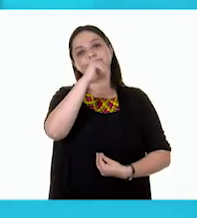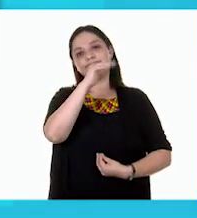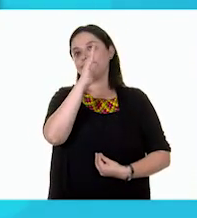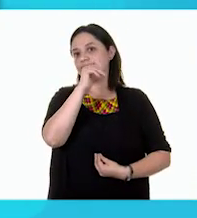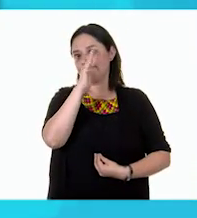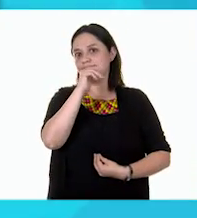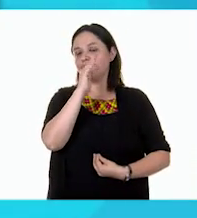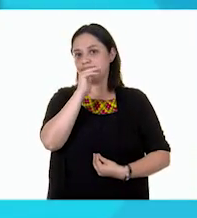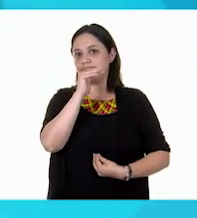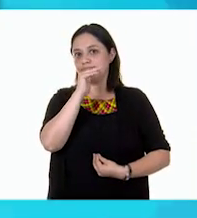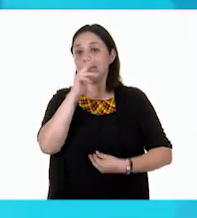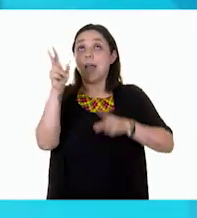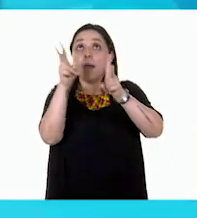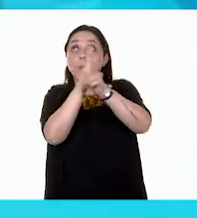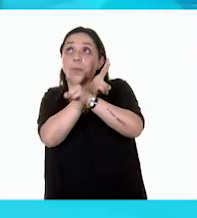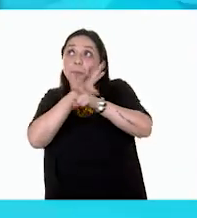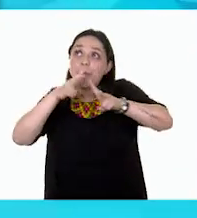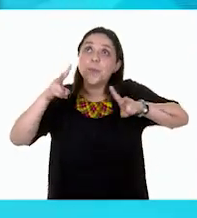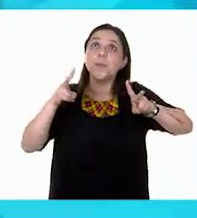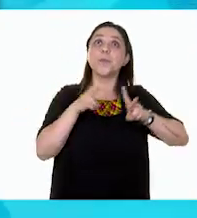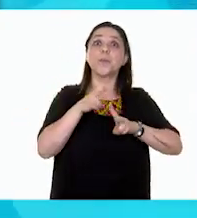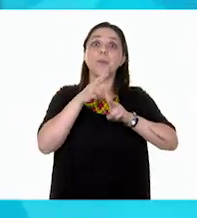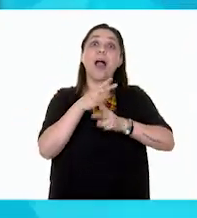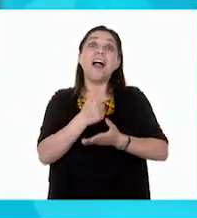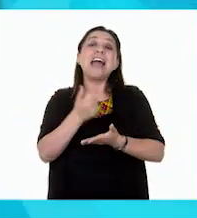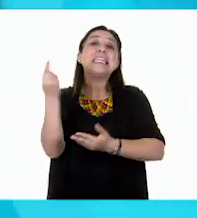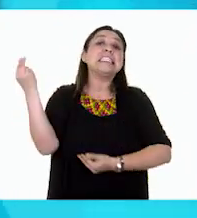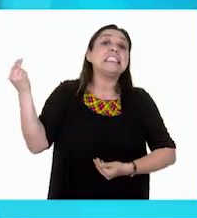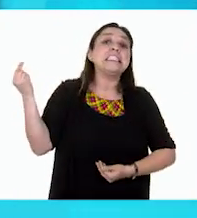Necesitamos el aire para sobrevivir.